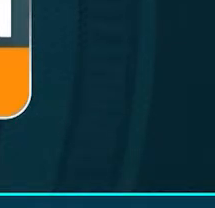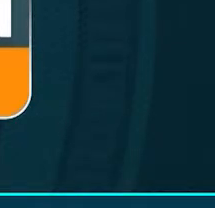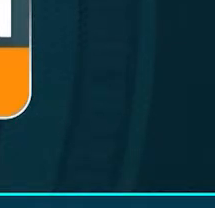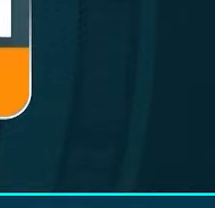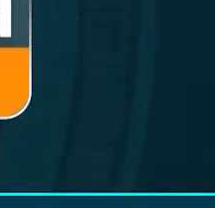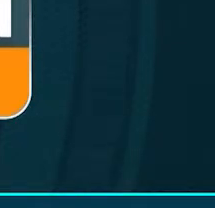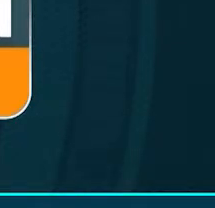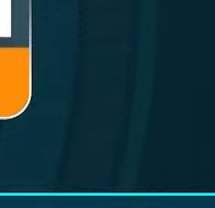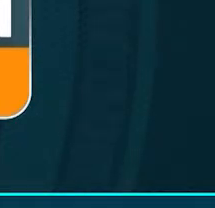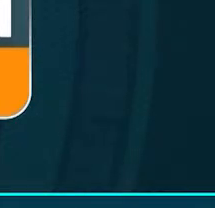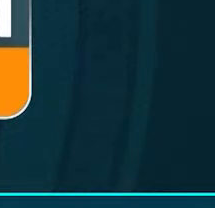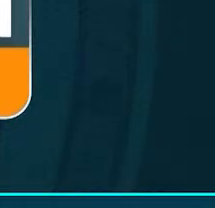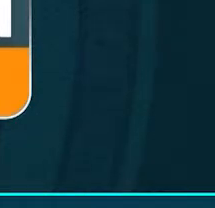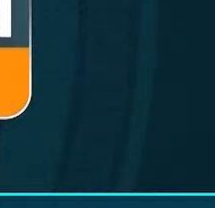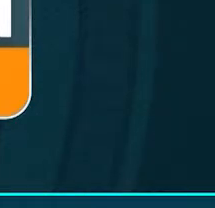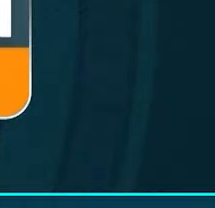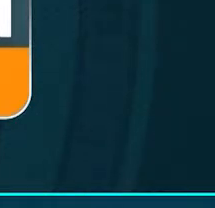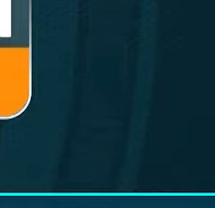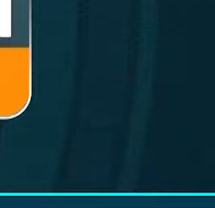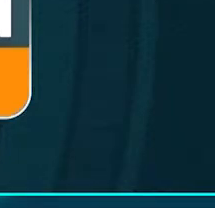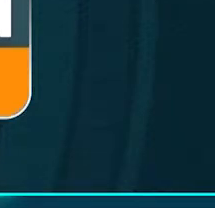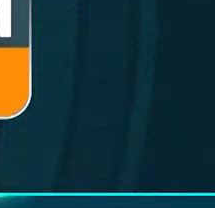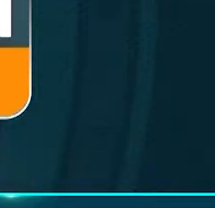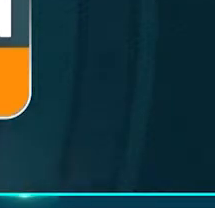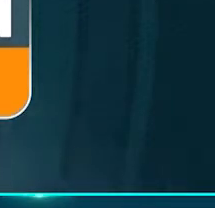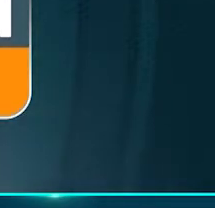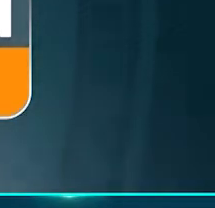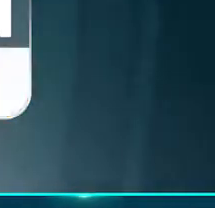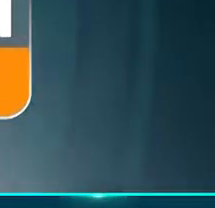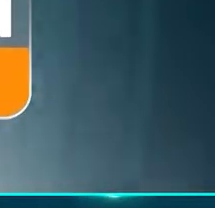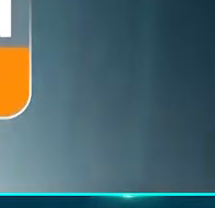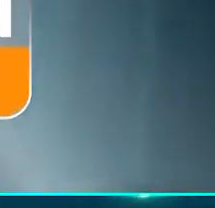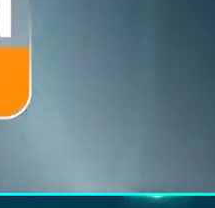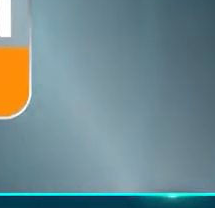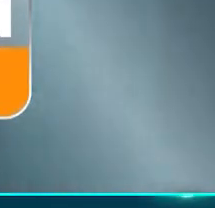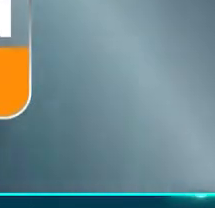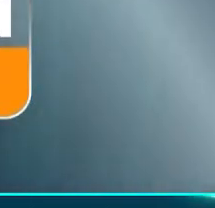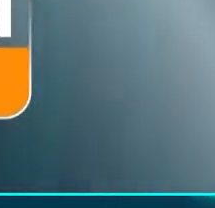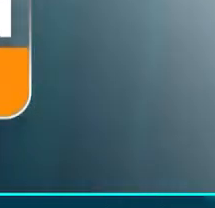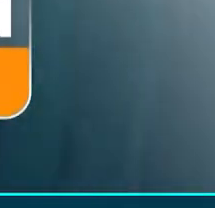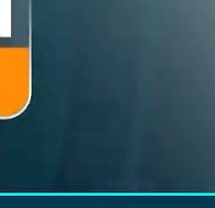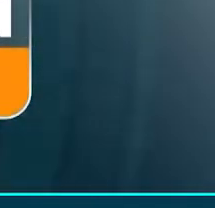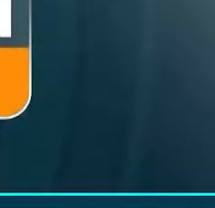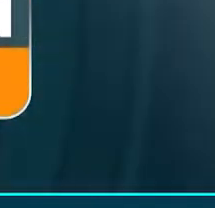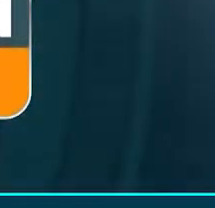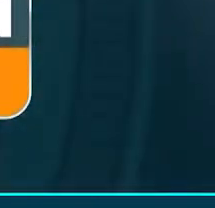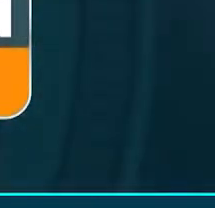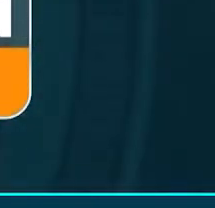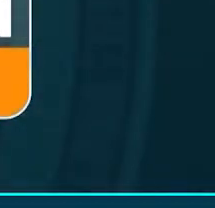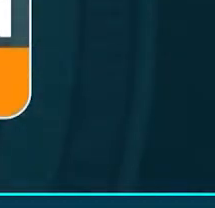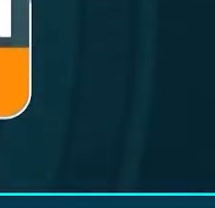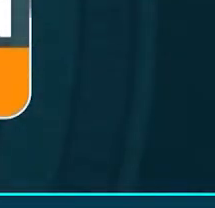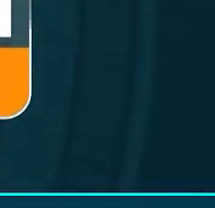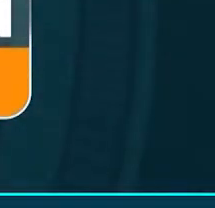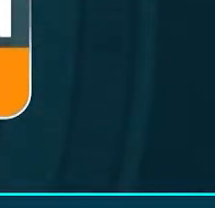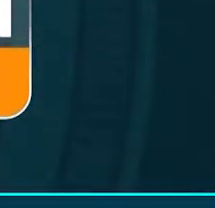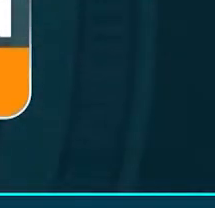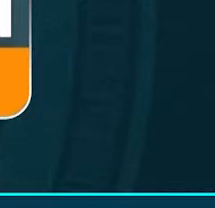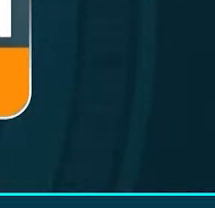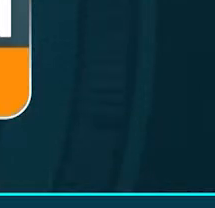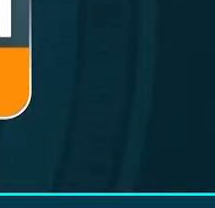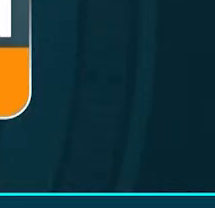y hasta el momento se les han asignado tres o cuatro zonas de las 43 que tenemos previstas